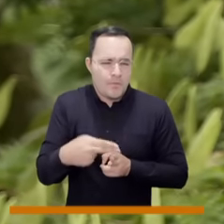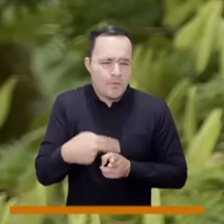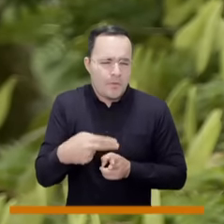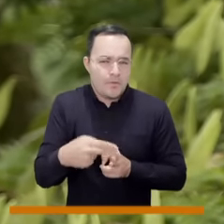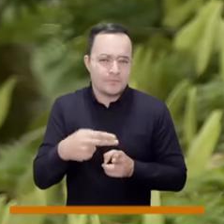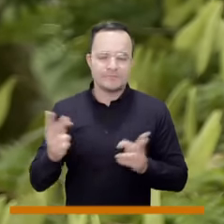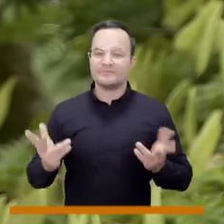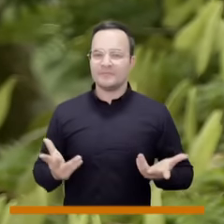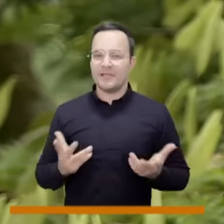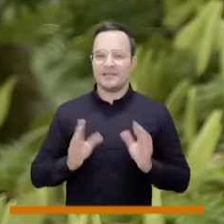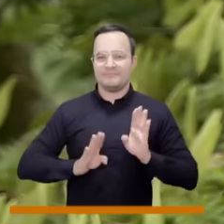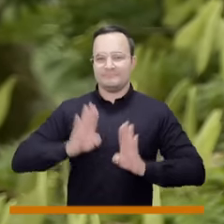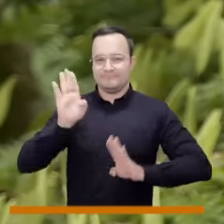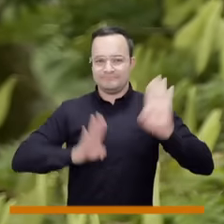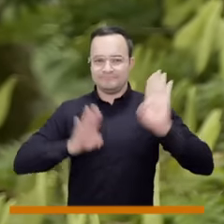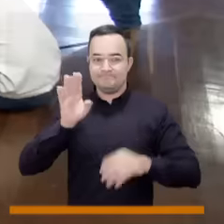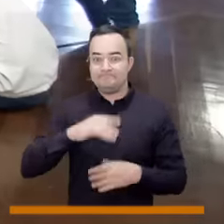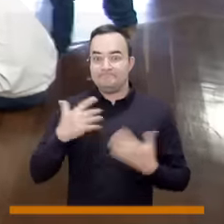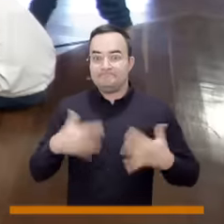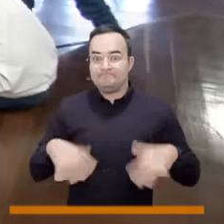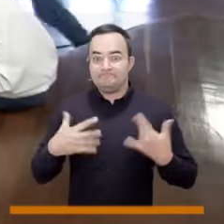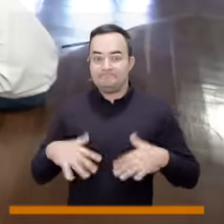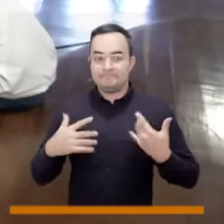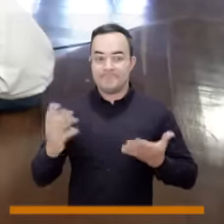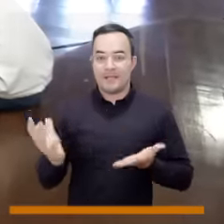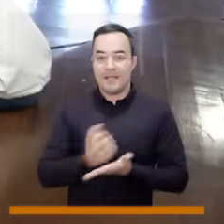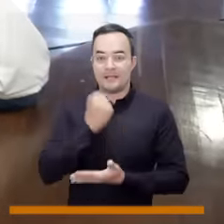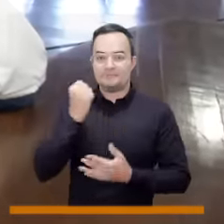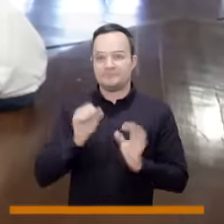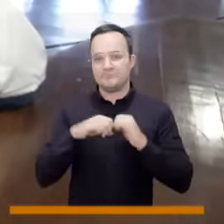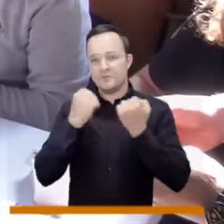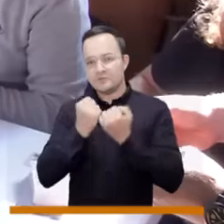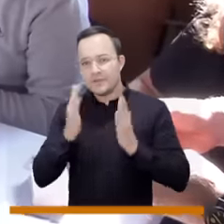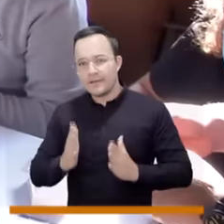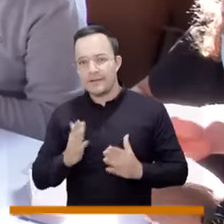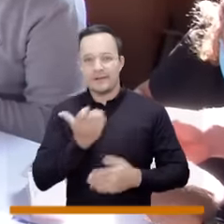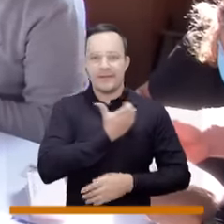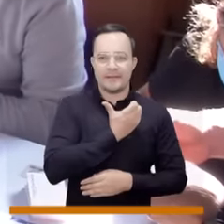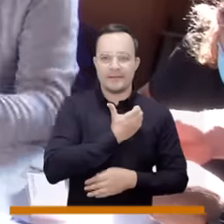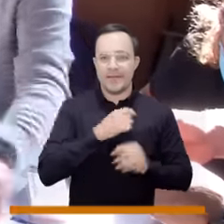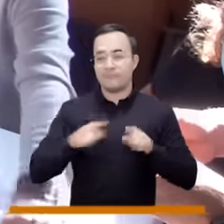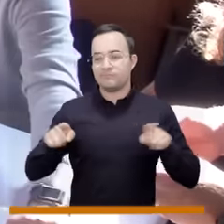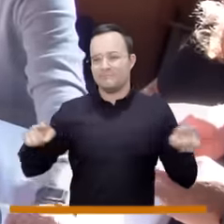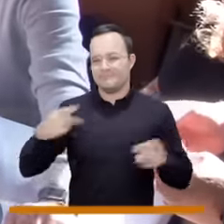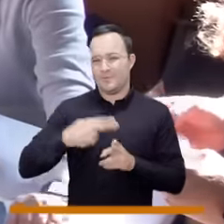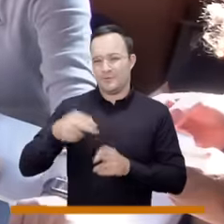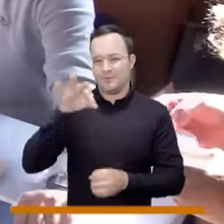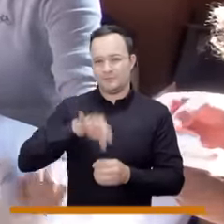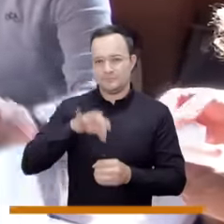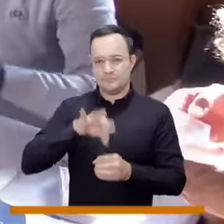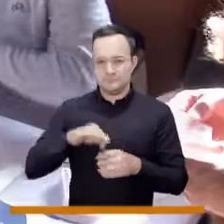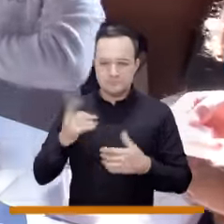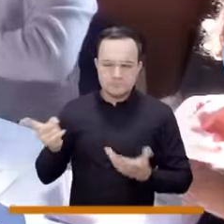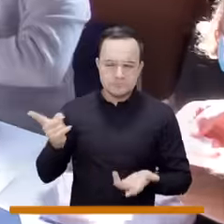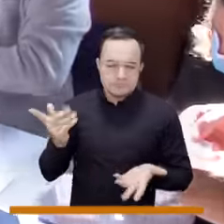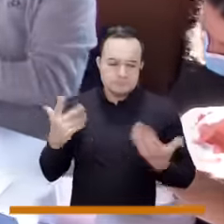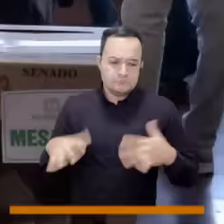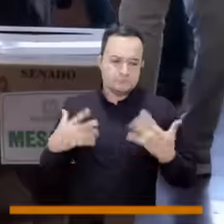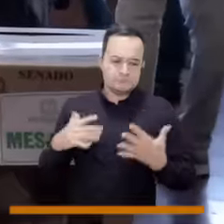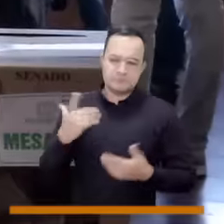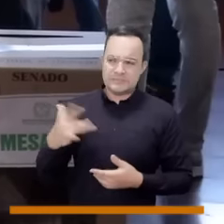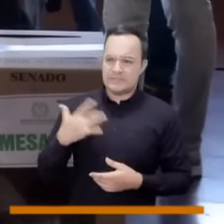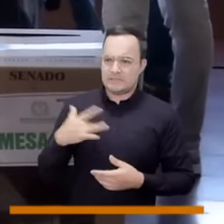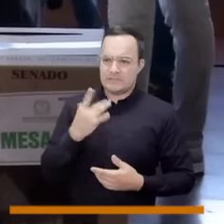días de una nueva cita electoral en las urnas. ¿Qué se siente, concejal? ¿Cómo se asume esa tarea